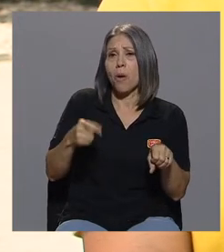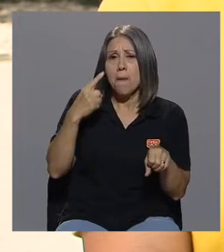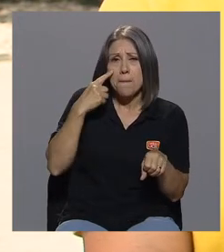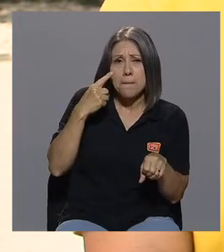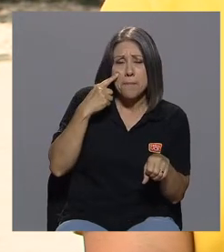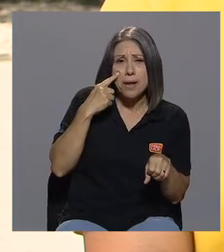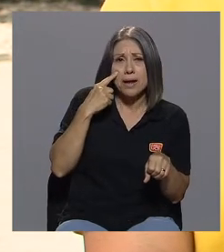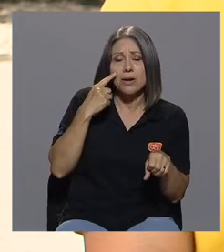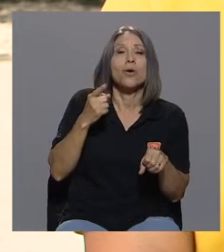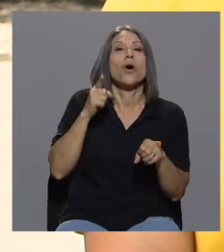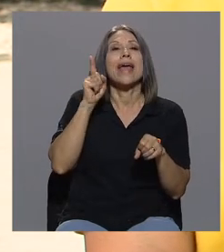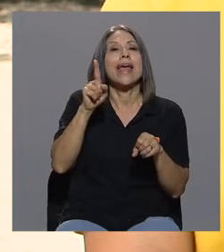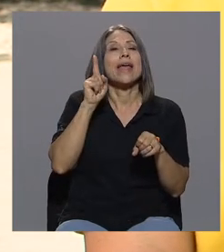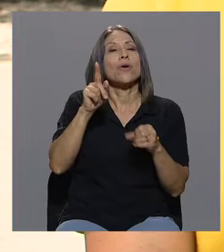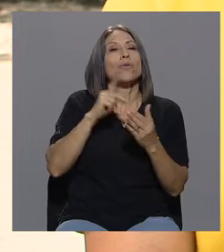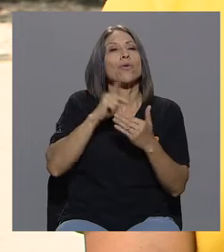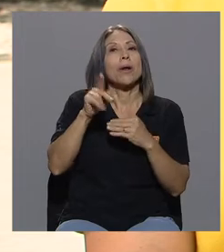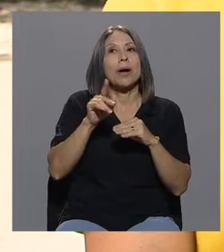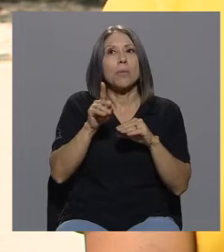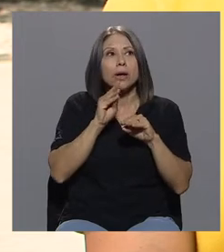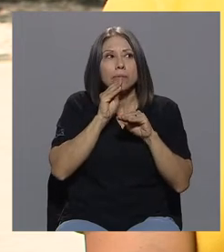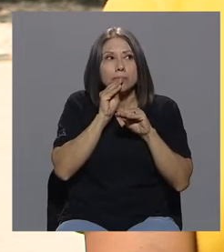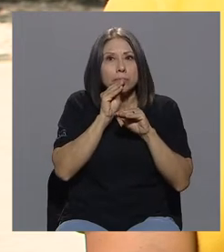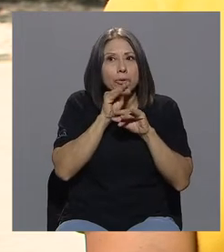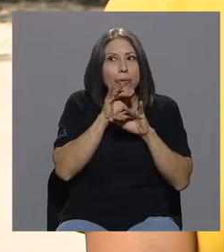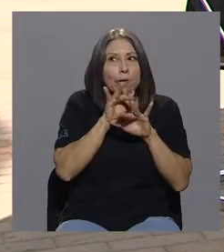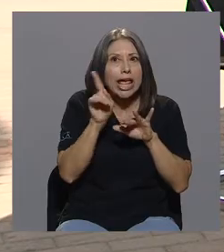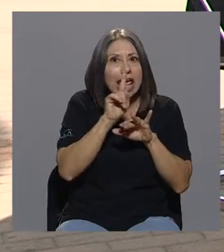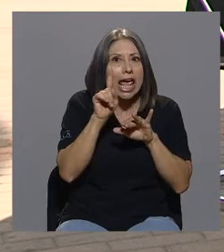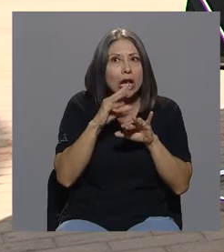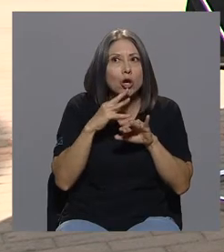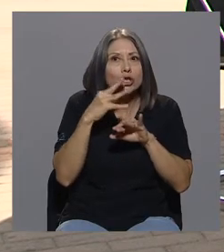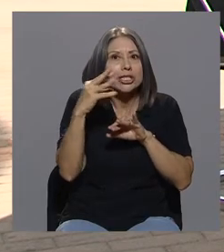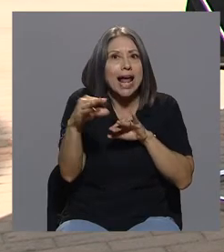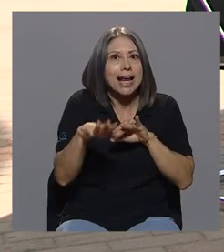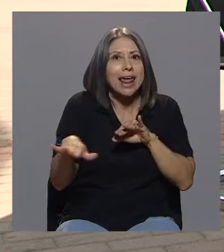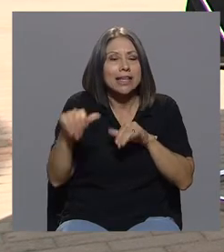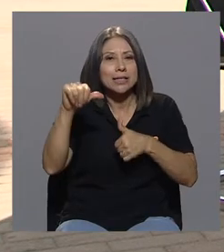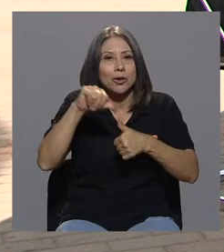Centroamérica, don Mario, usted de un pronto a otro,